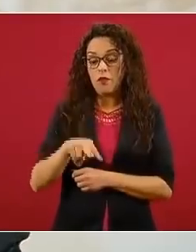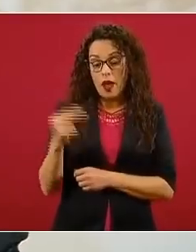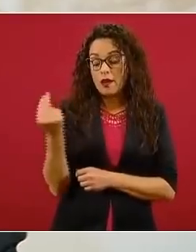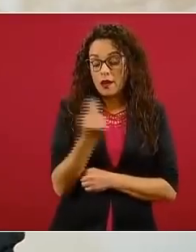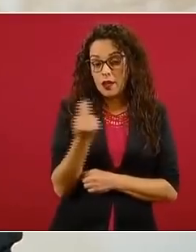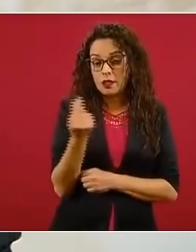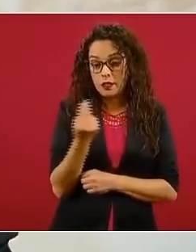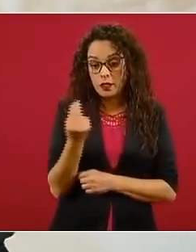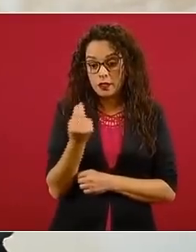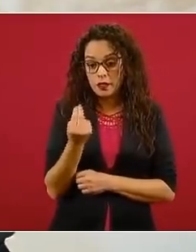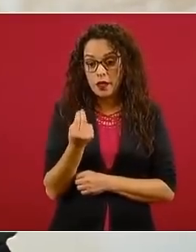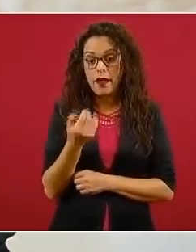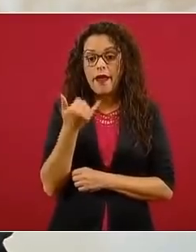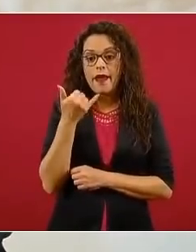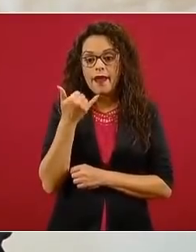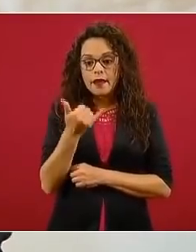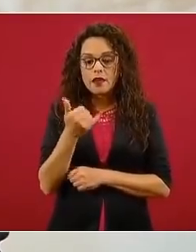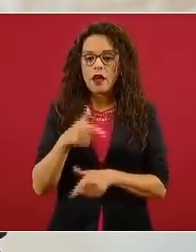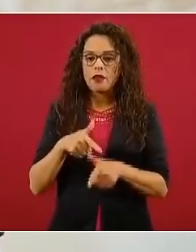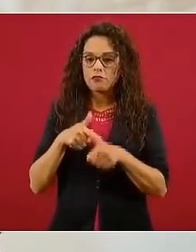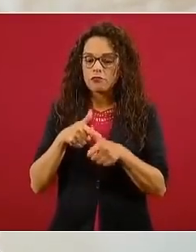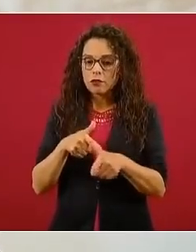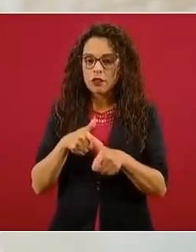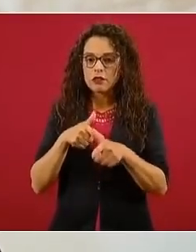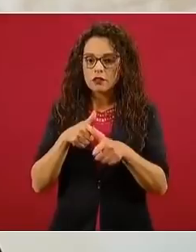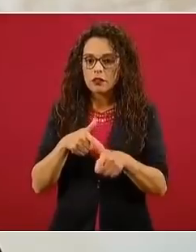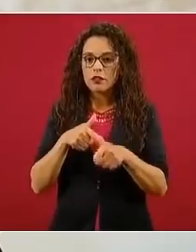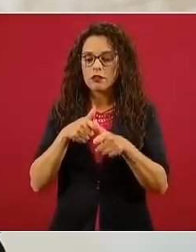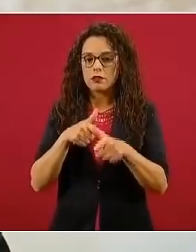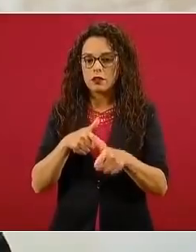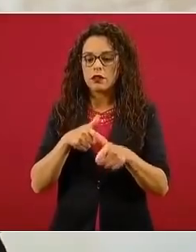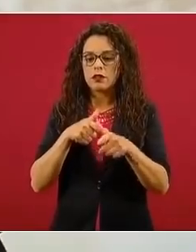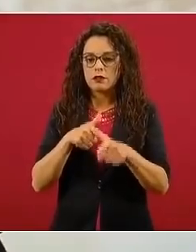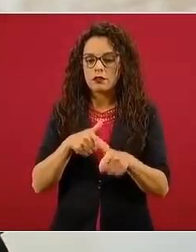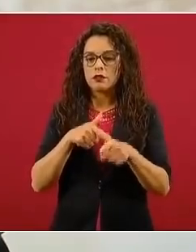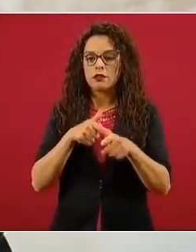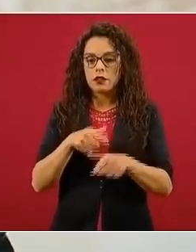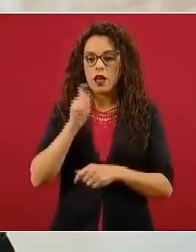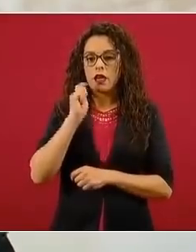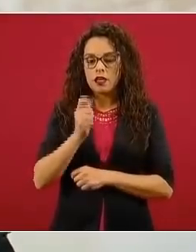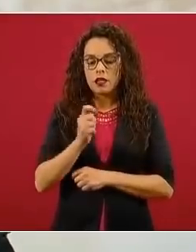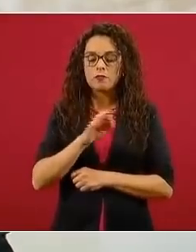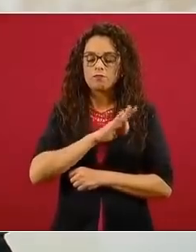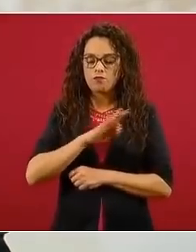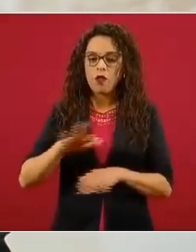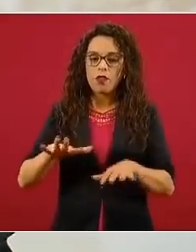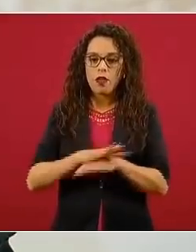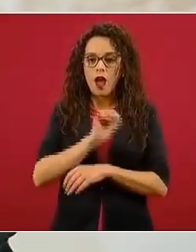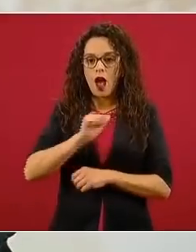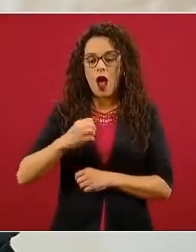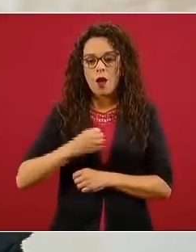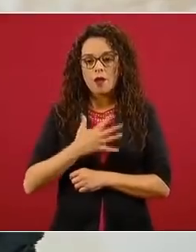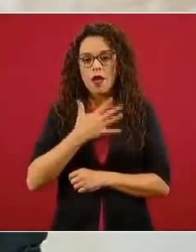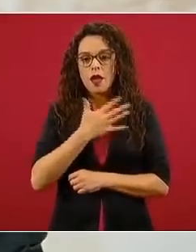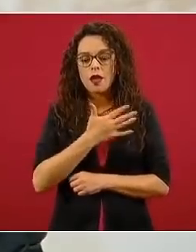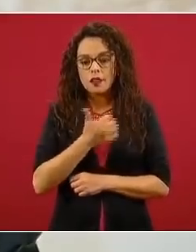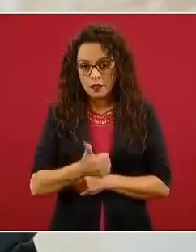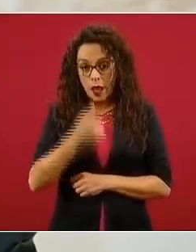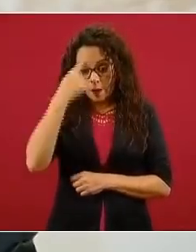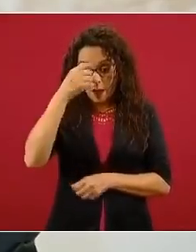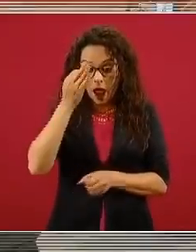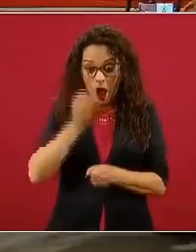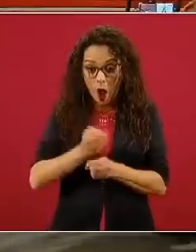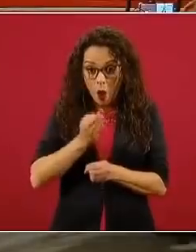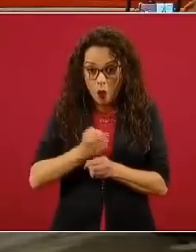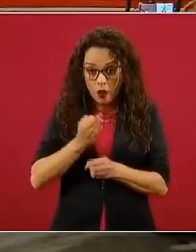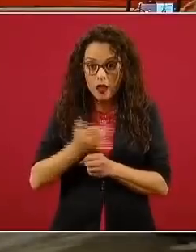impacto perdurable, que es lo que hablábamos un poco de bienestar presente y futuro. Entonces, es